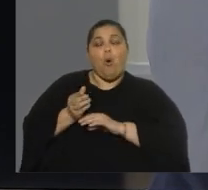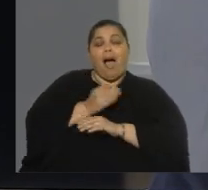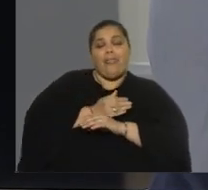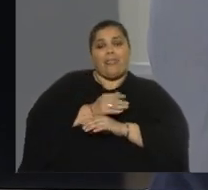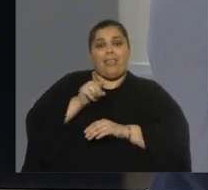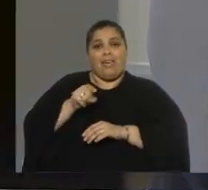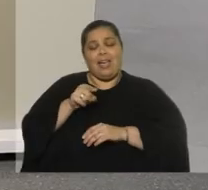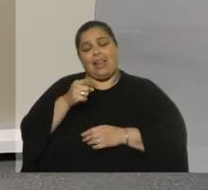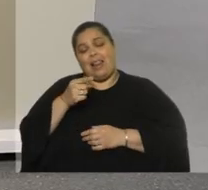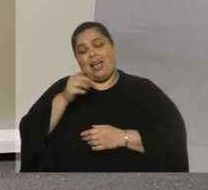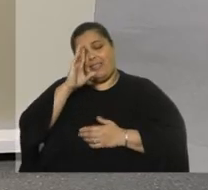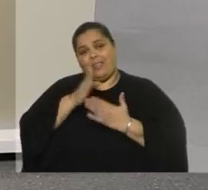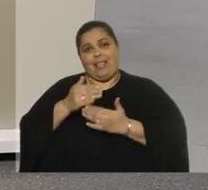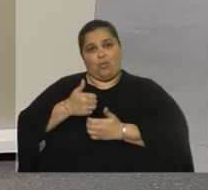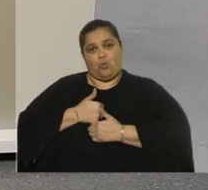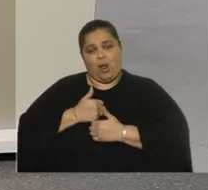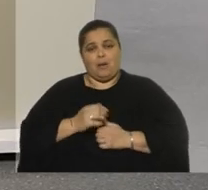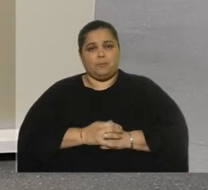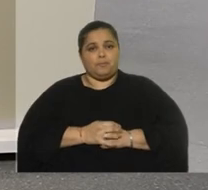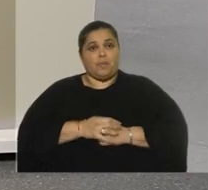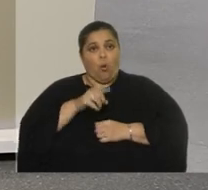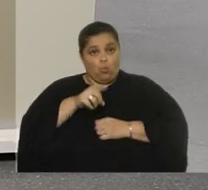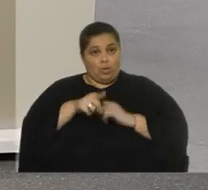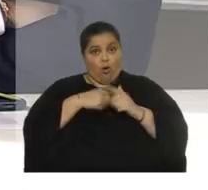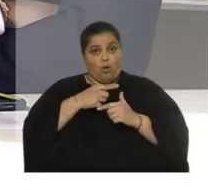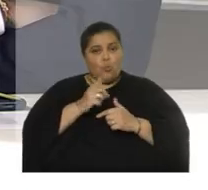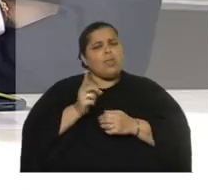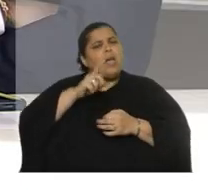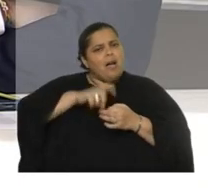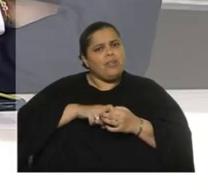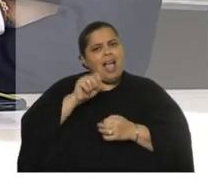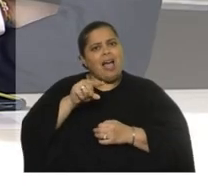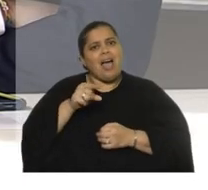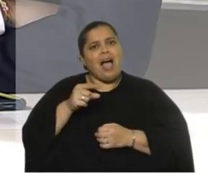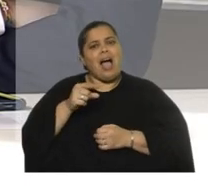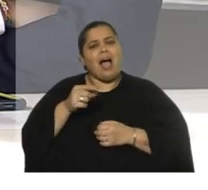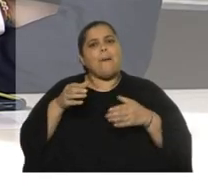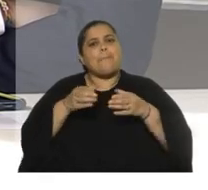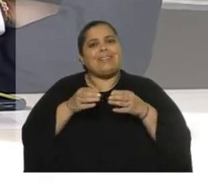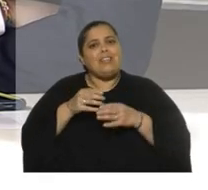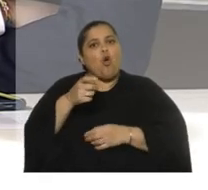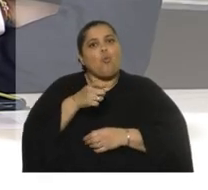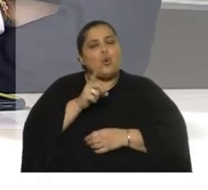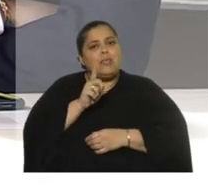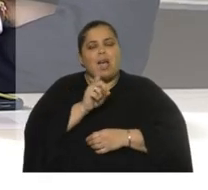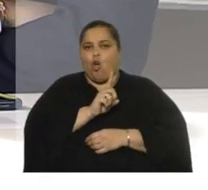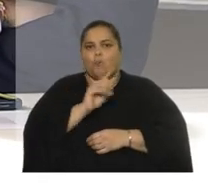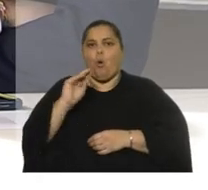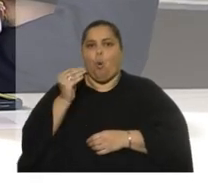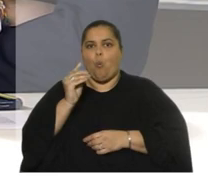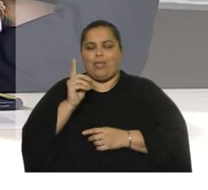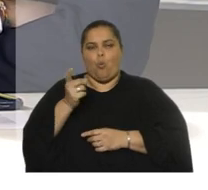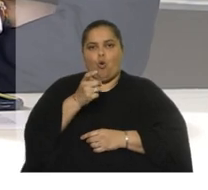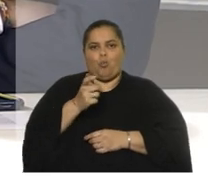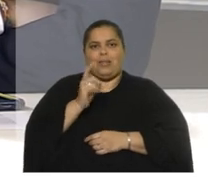estaba afiliada, sería afiliada a la Juventud Comunista, al Partido Comunista? No, no, nunca me afilié al Partido Comunista, fue lo primero que le dije a Jaime cuando me propuso la Secretaría de Democracia